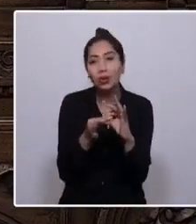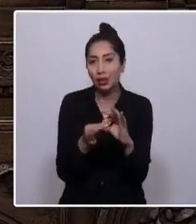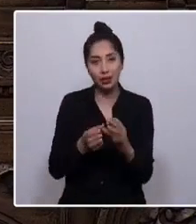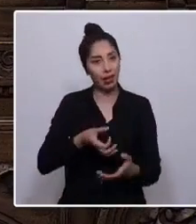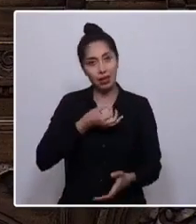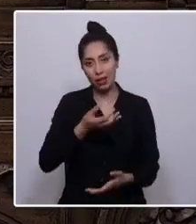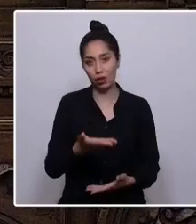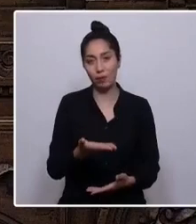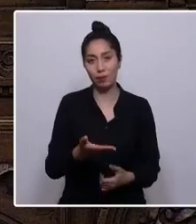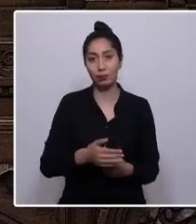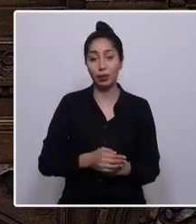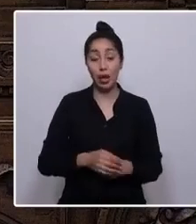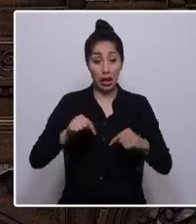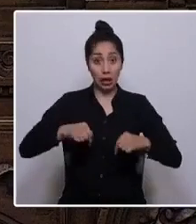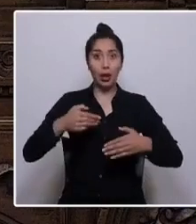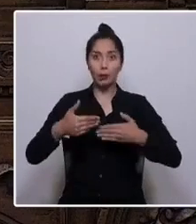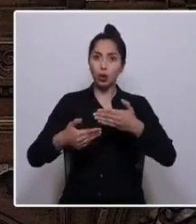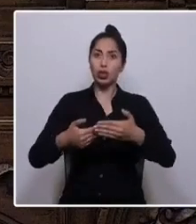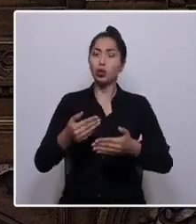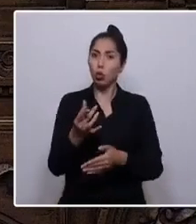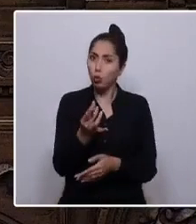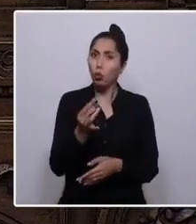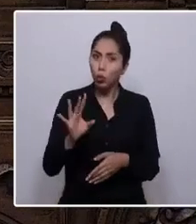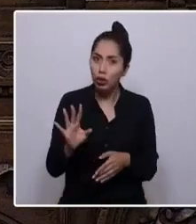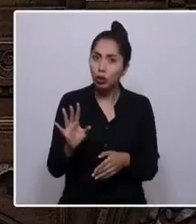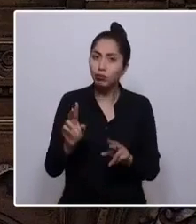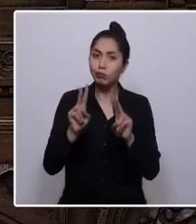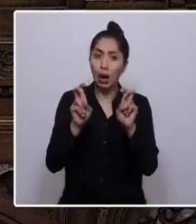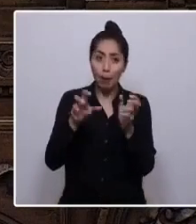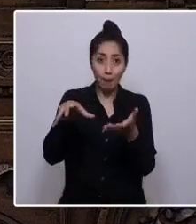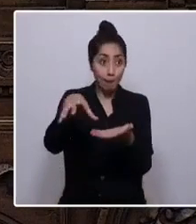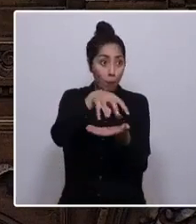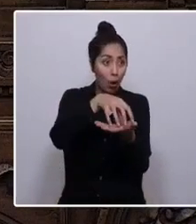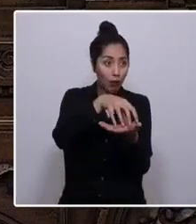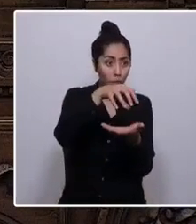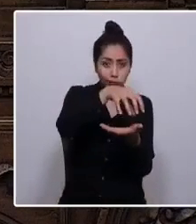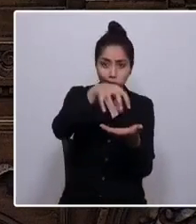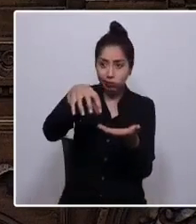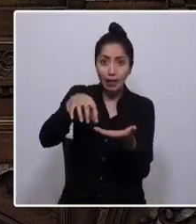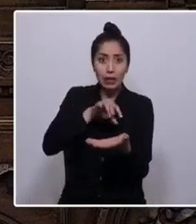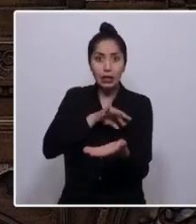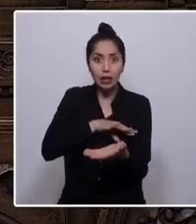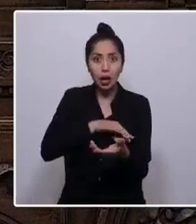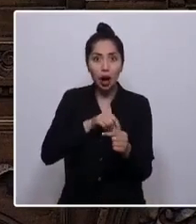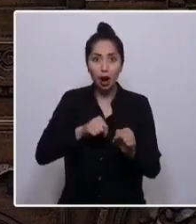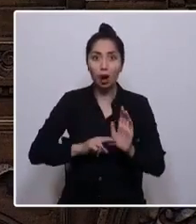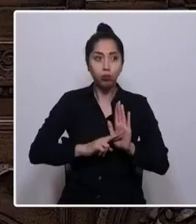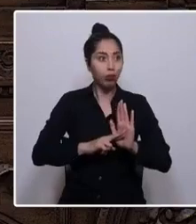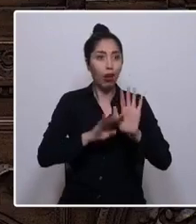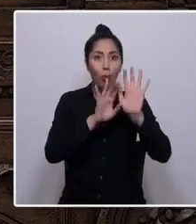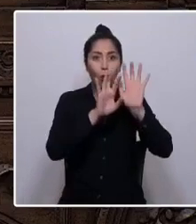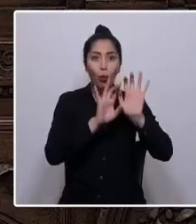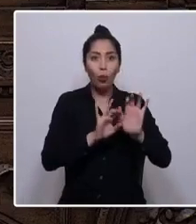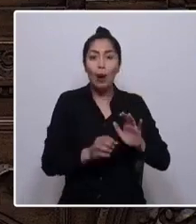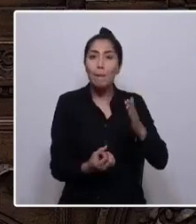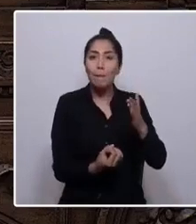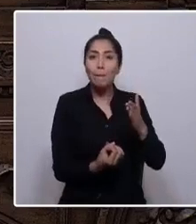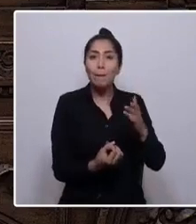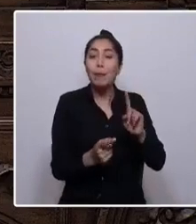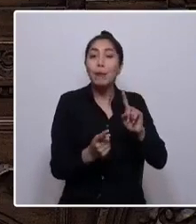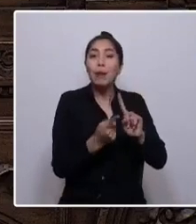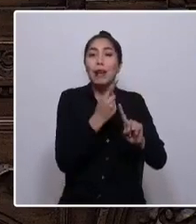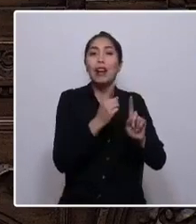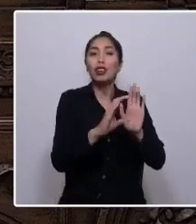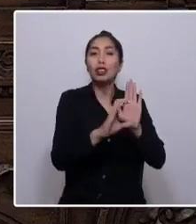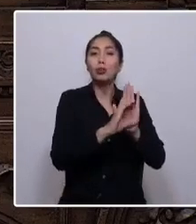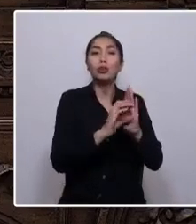Asistimos a un proceso único en el mundo donde los pueblos de Chile redactaremos la primera constitución democrática de